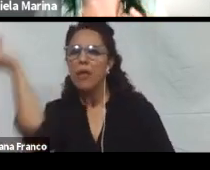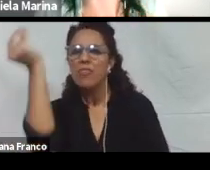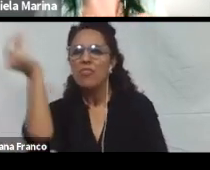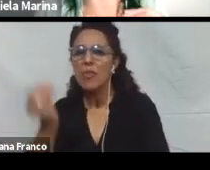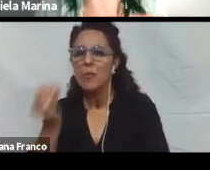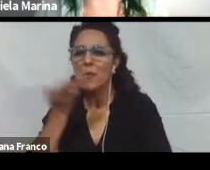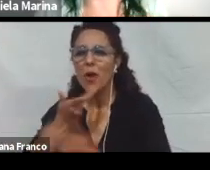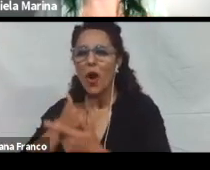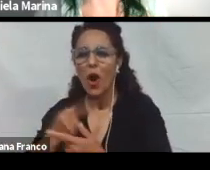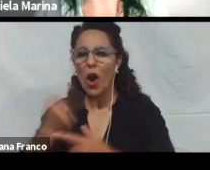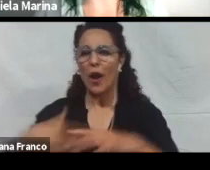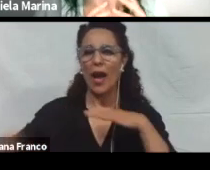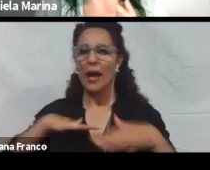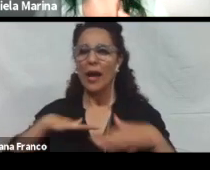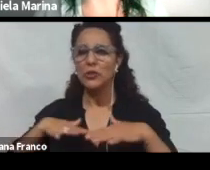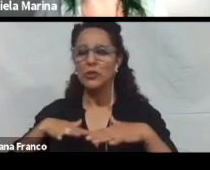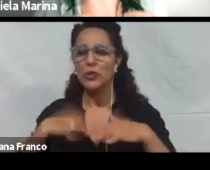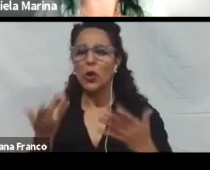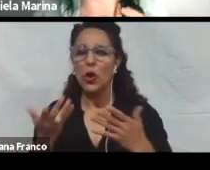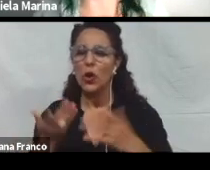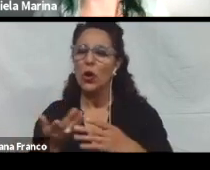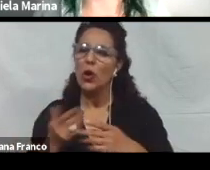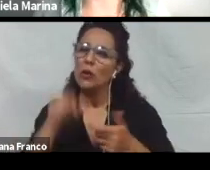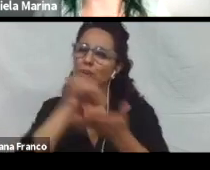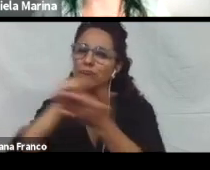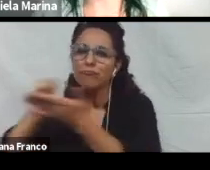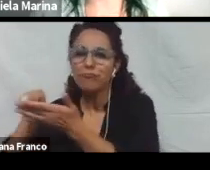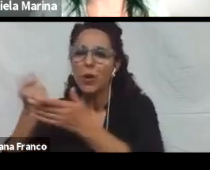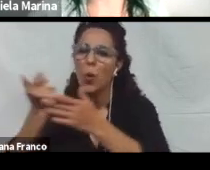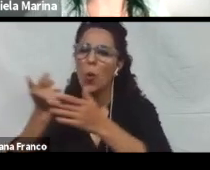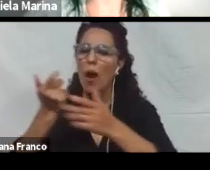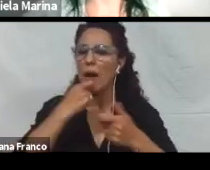o una acción, o una actividad, y son muy fáciles de comprender.